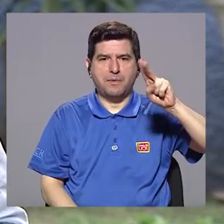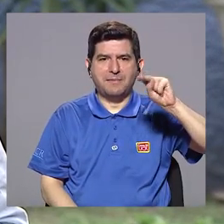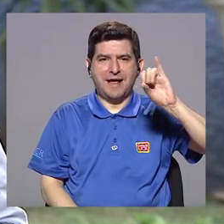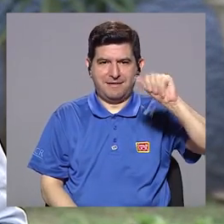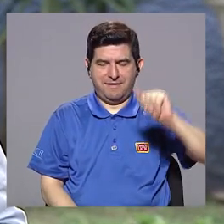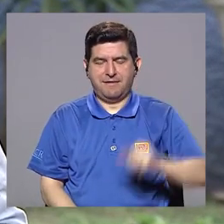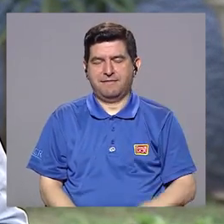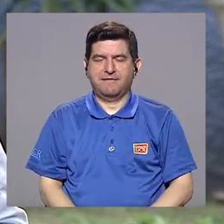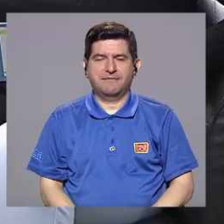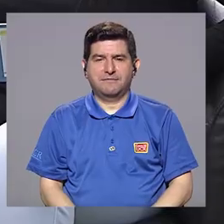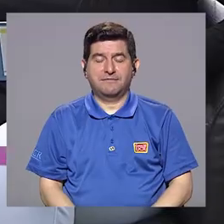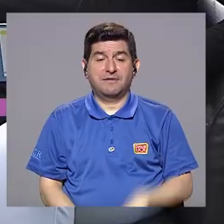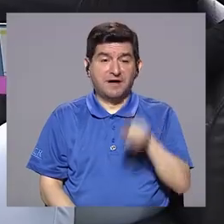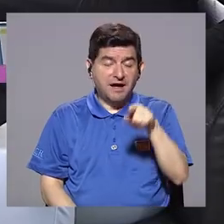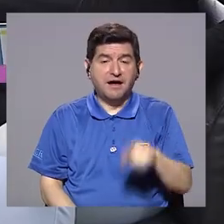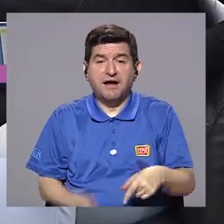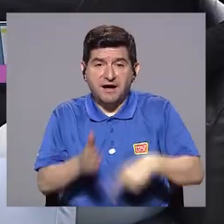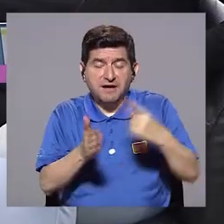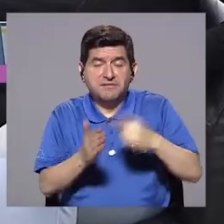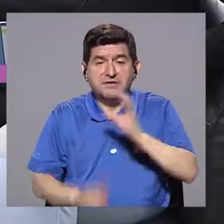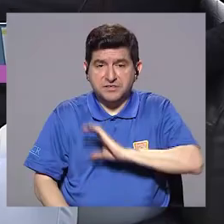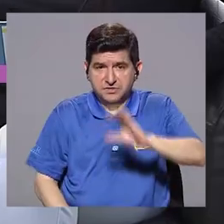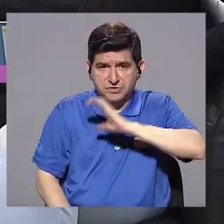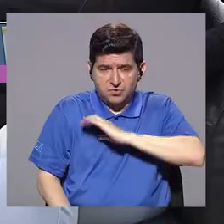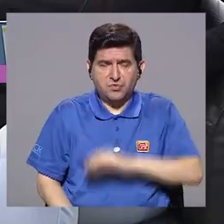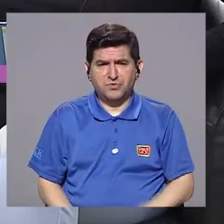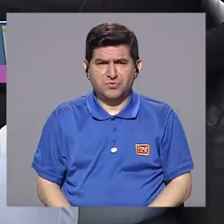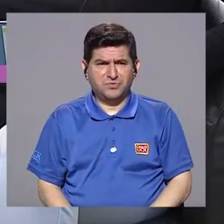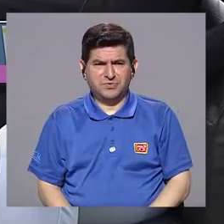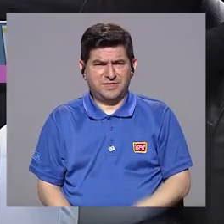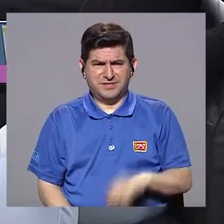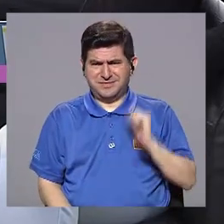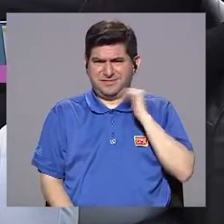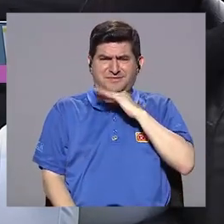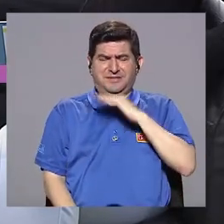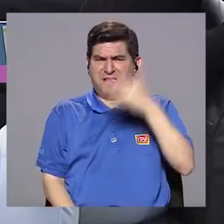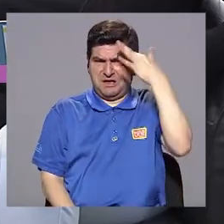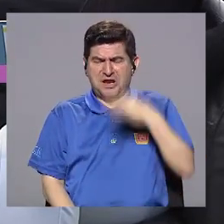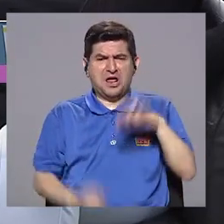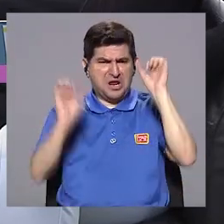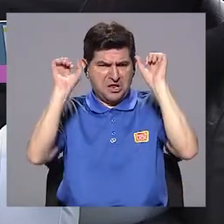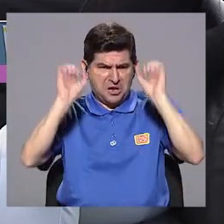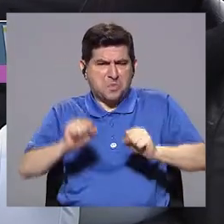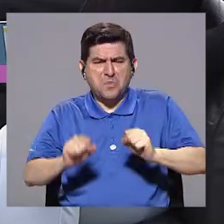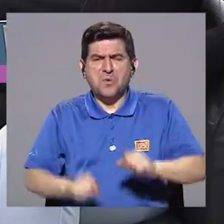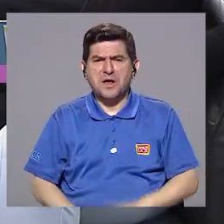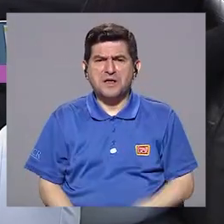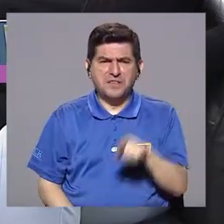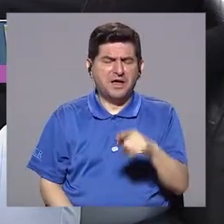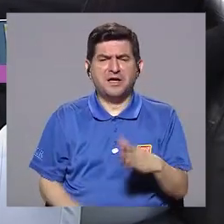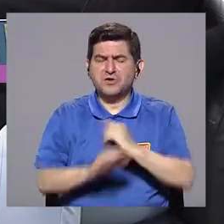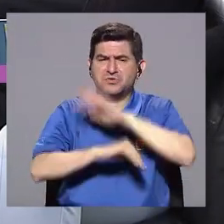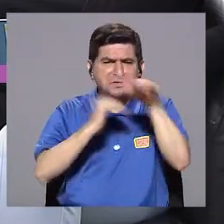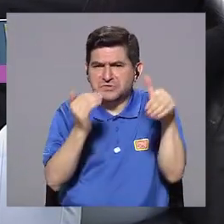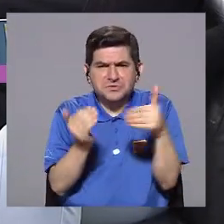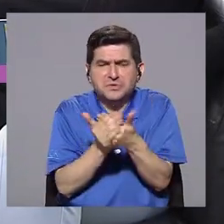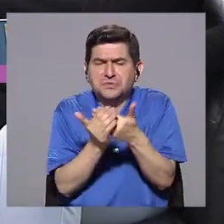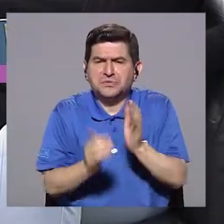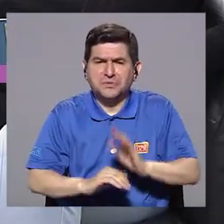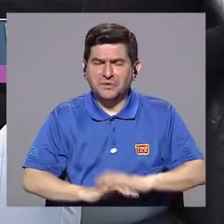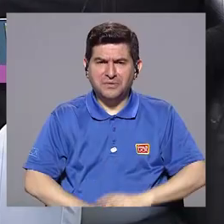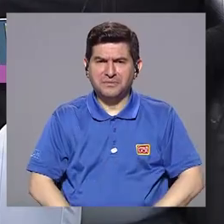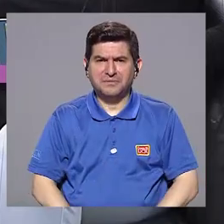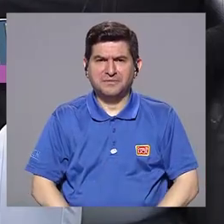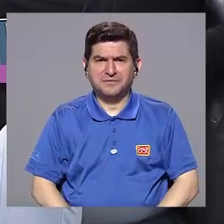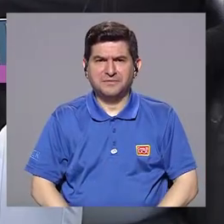lo que es una manía también, que llegan a tener comportamientos bizarros, creer que son capaces de lograr cualquier cosa, se